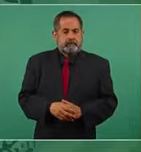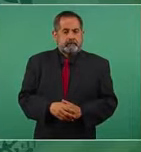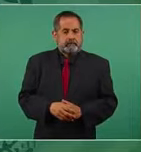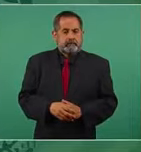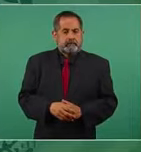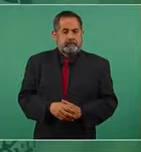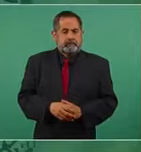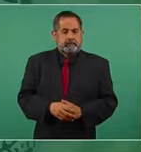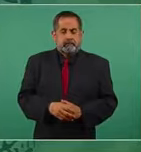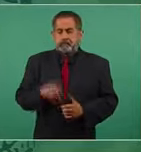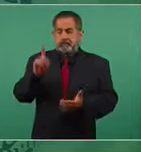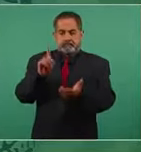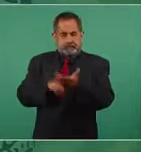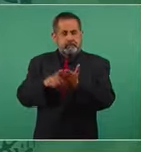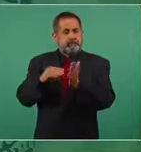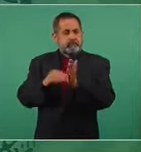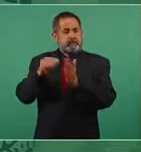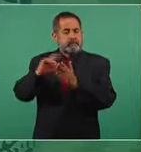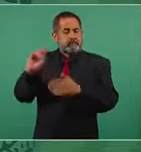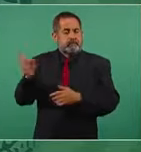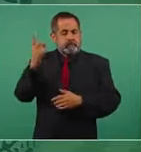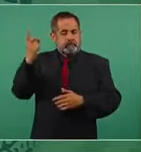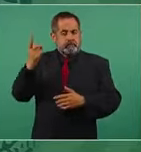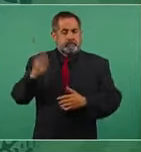más de mil millones de dólares